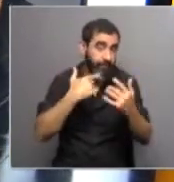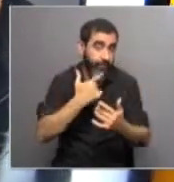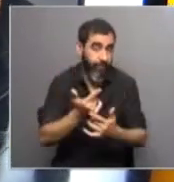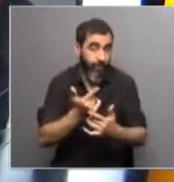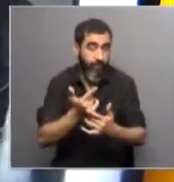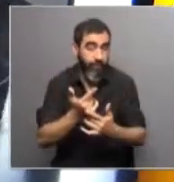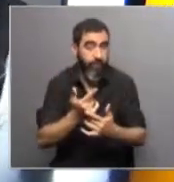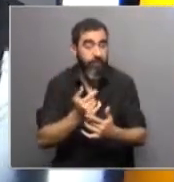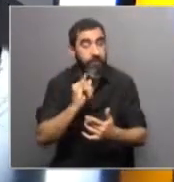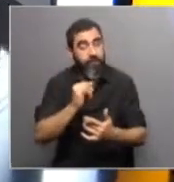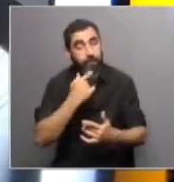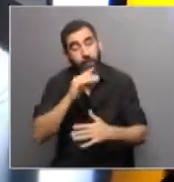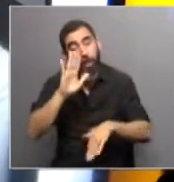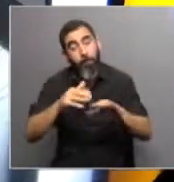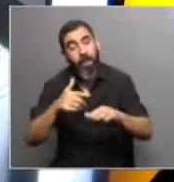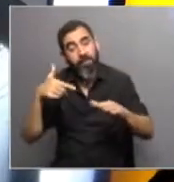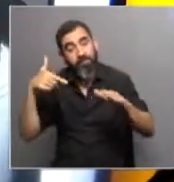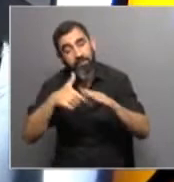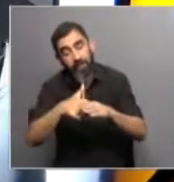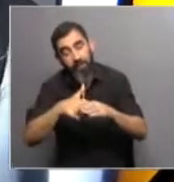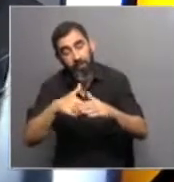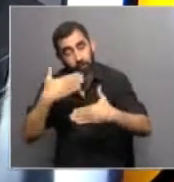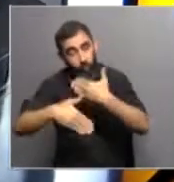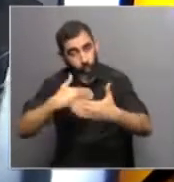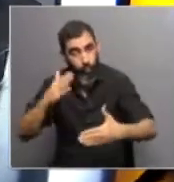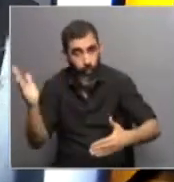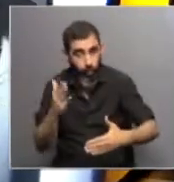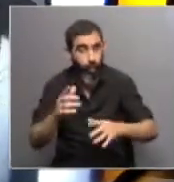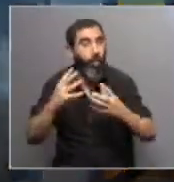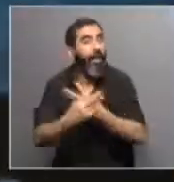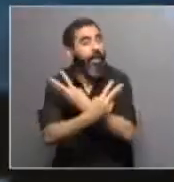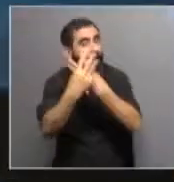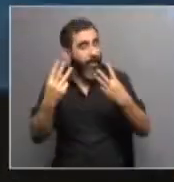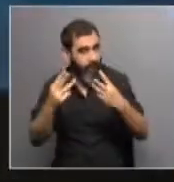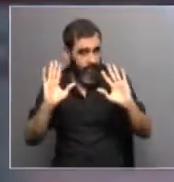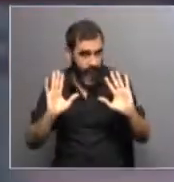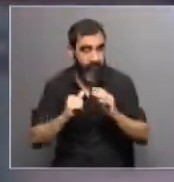usa más combustibles fósiles para el desarrollo o menos, a nivel global siempre, ¿no?